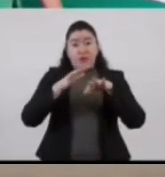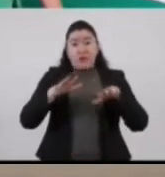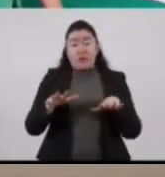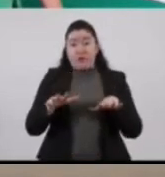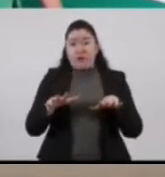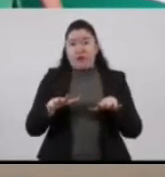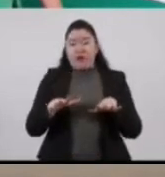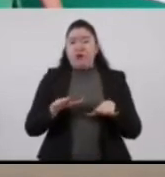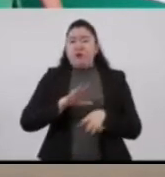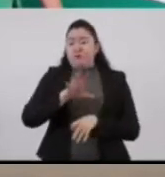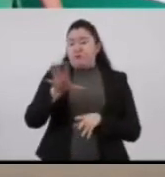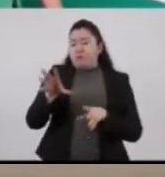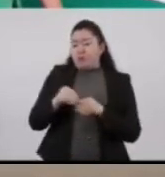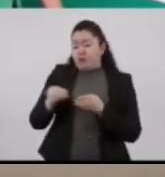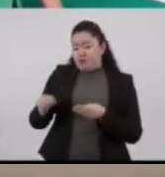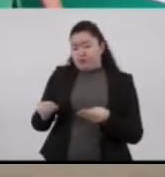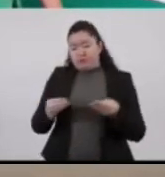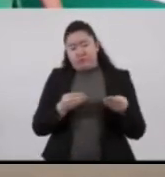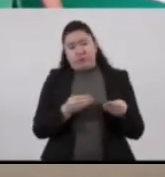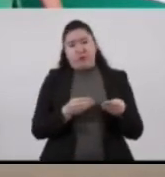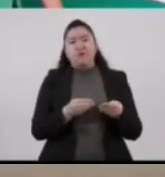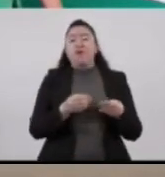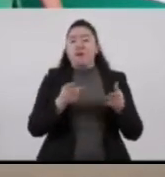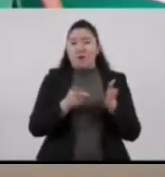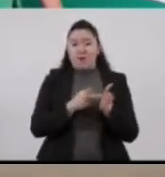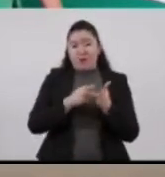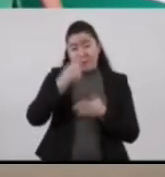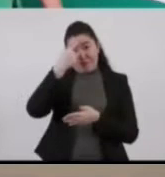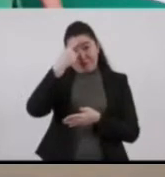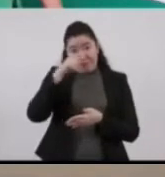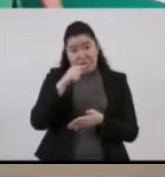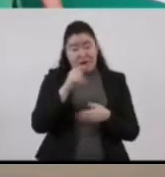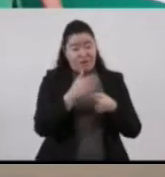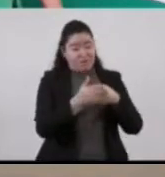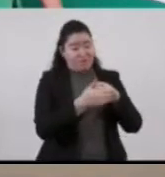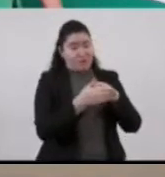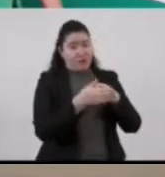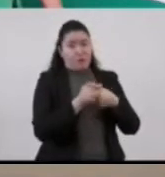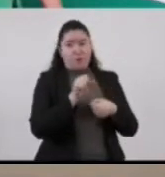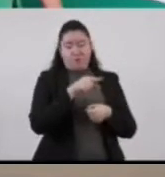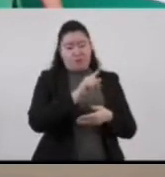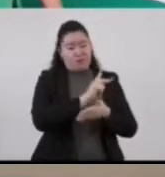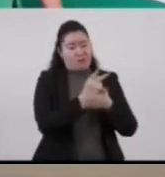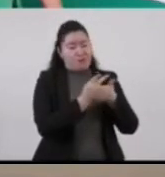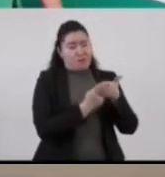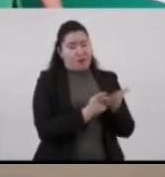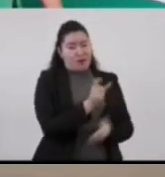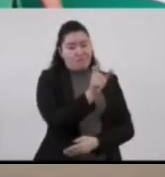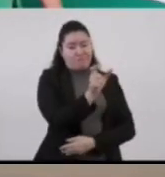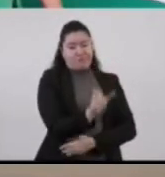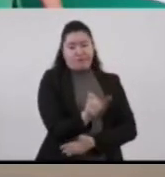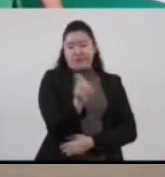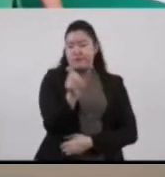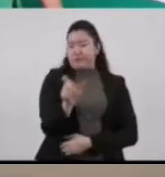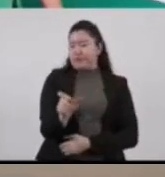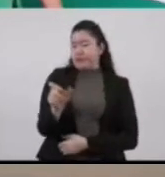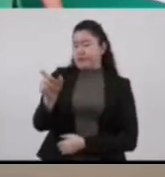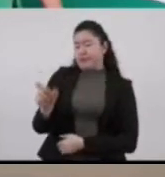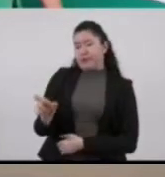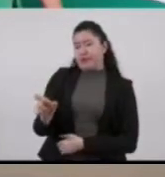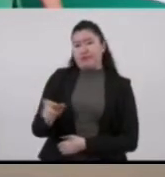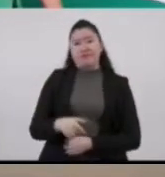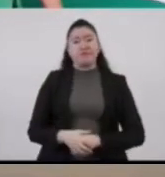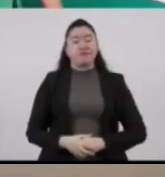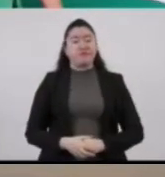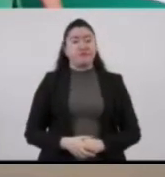recopilará, reitero, para efectos de emitir por parte de la Comisión Ejecutiva a los planes individuales de reparación integral del